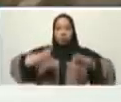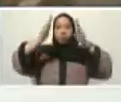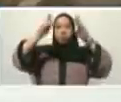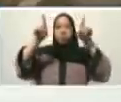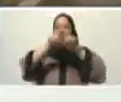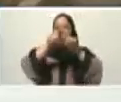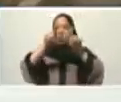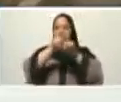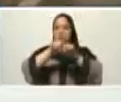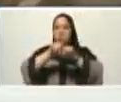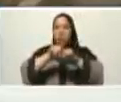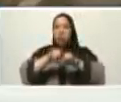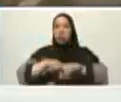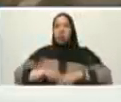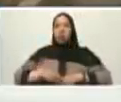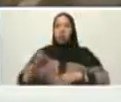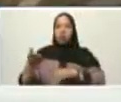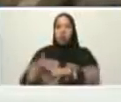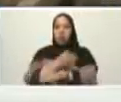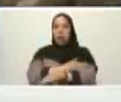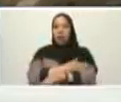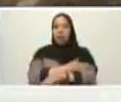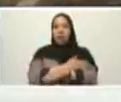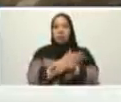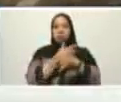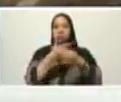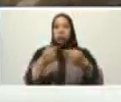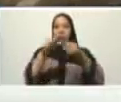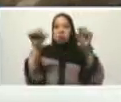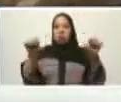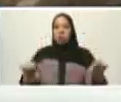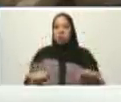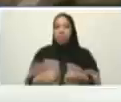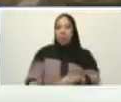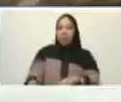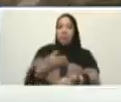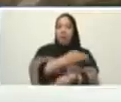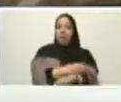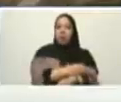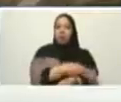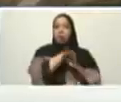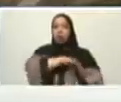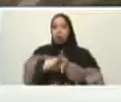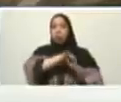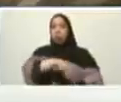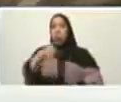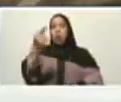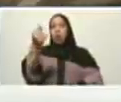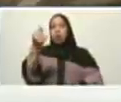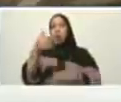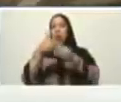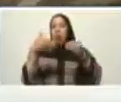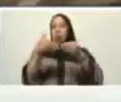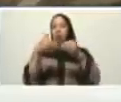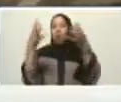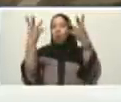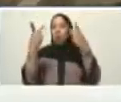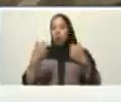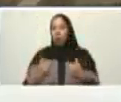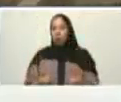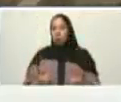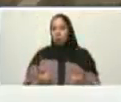características de esa belleza en capitalismo cuánto le saldría en dólares una vivienda como la que estamos